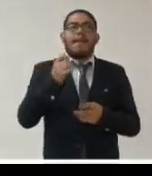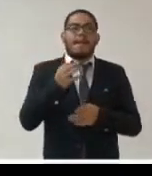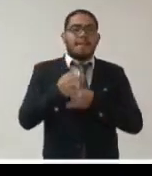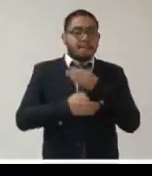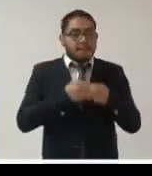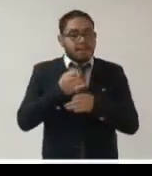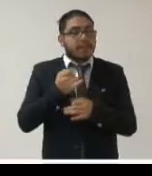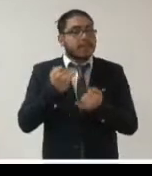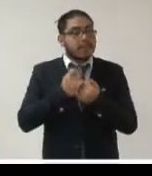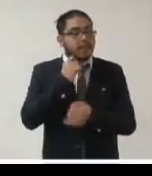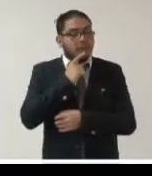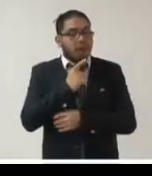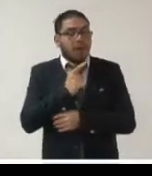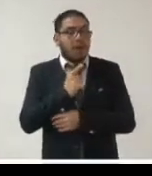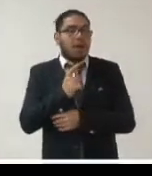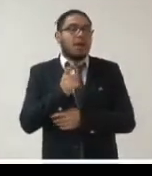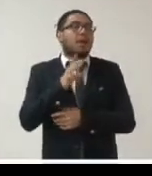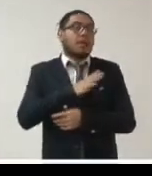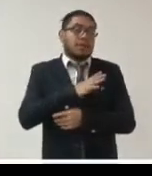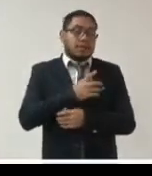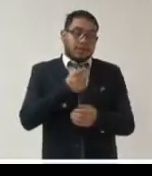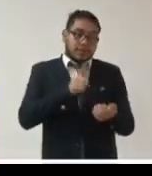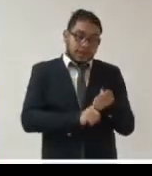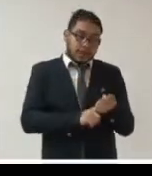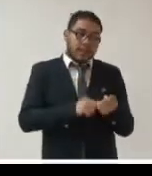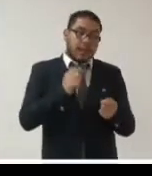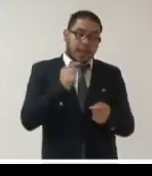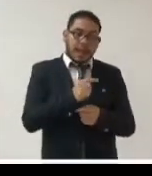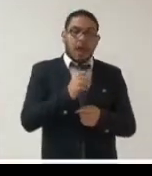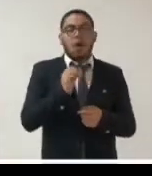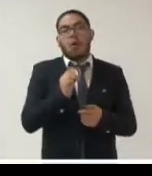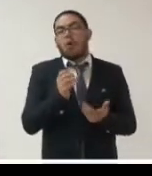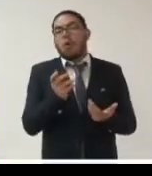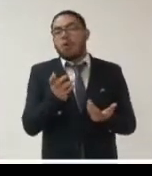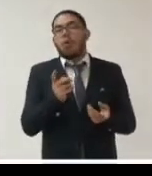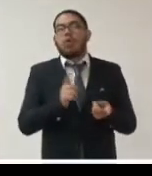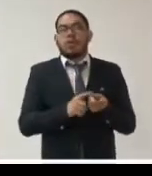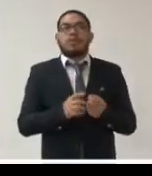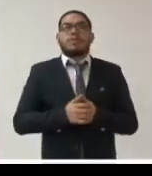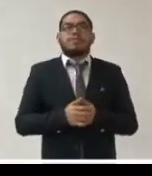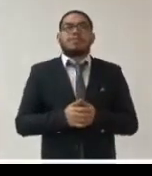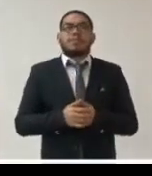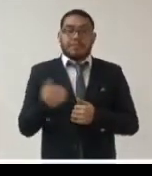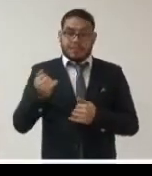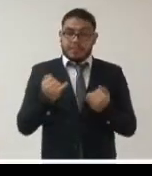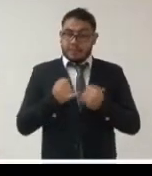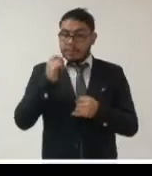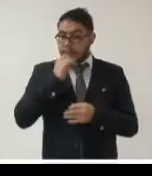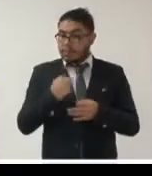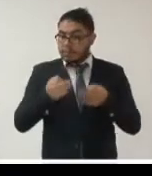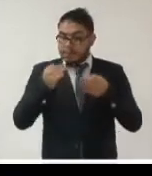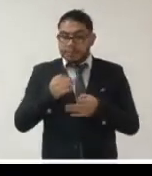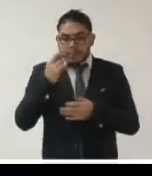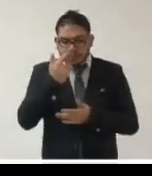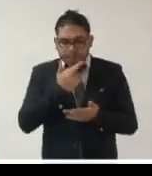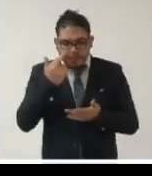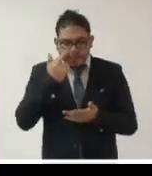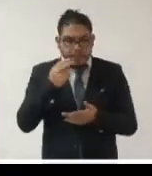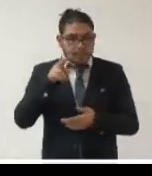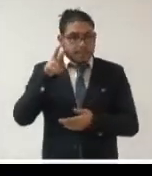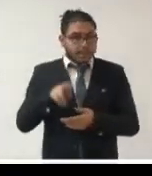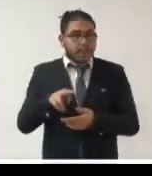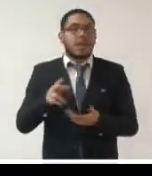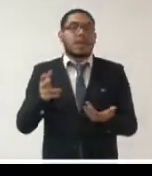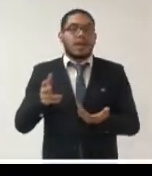alojada en la plataforma nacional de datos abiertos y también verificar que se aloja información suficiente